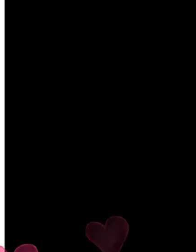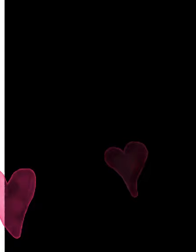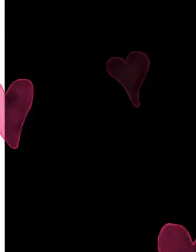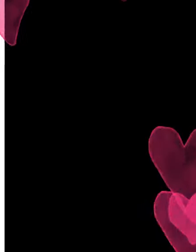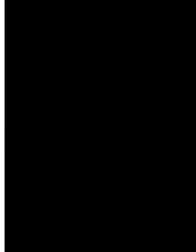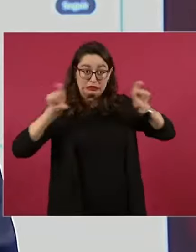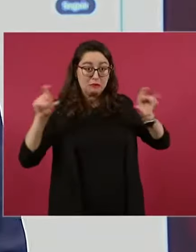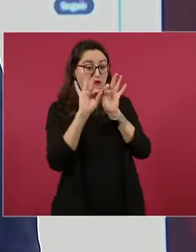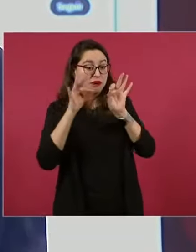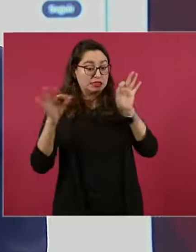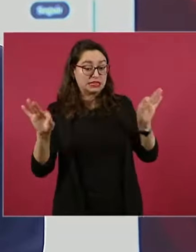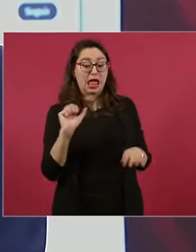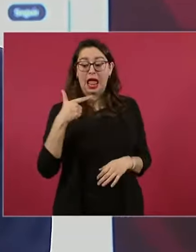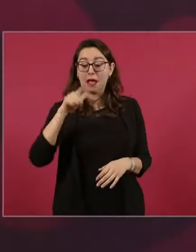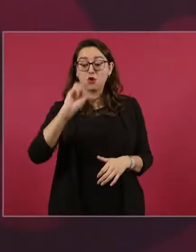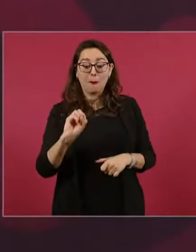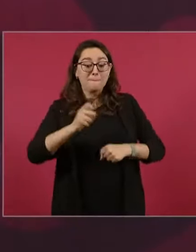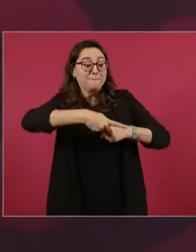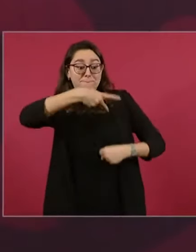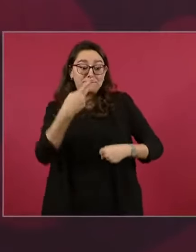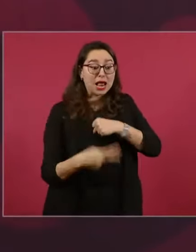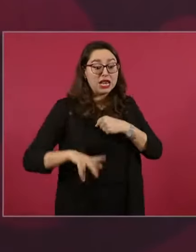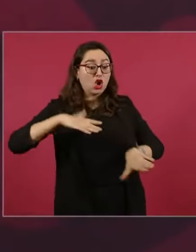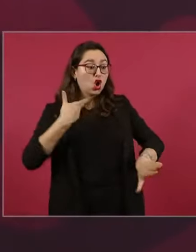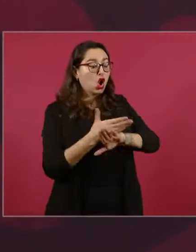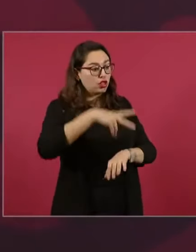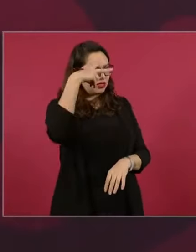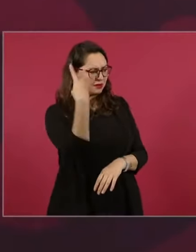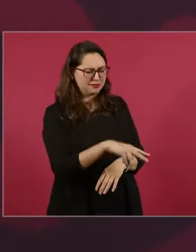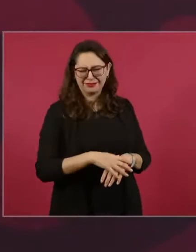y muchas cosas más. Me reí.